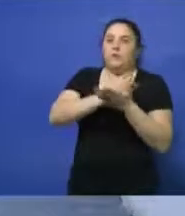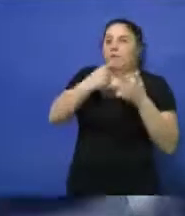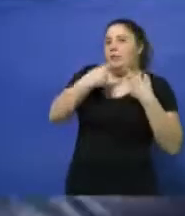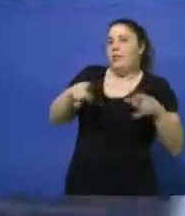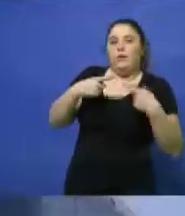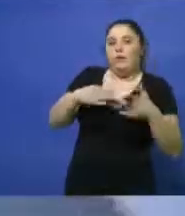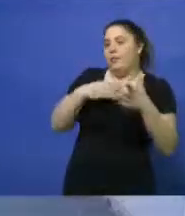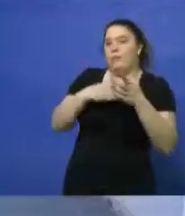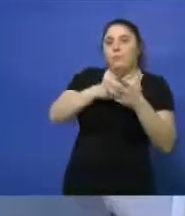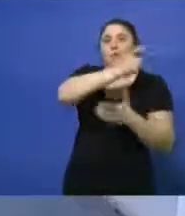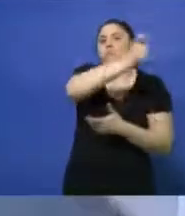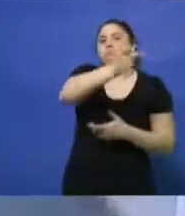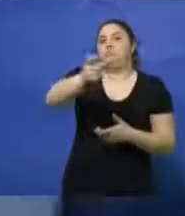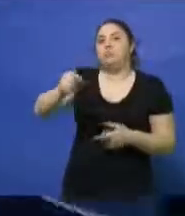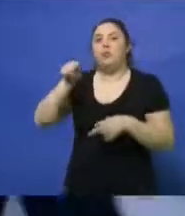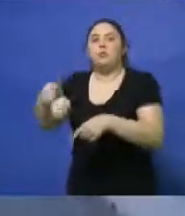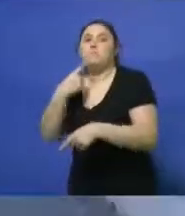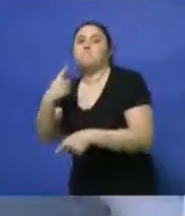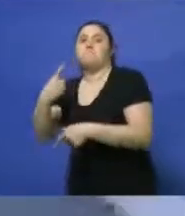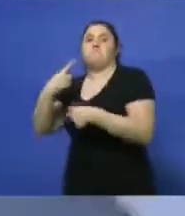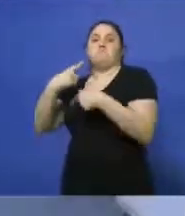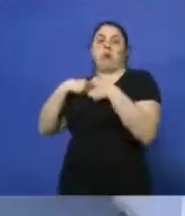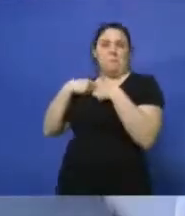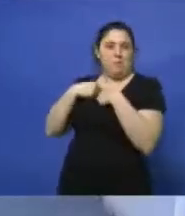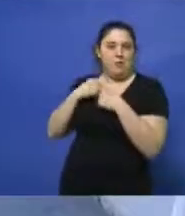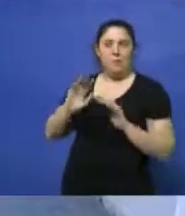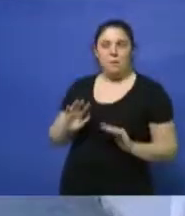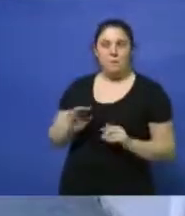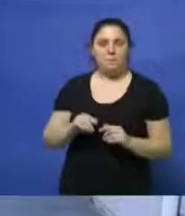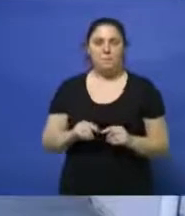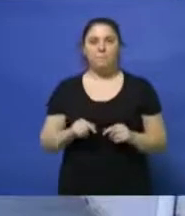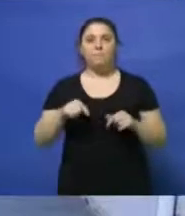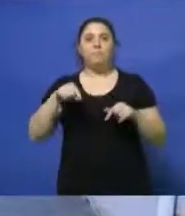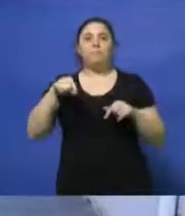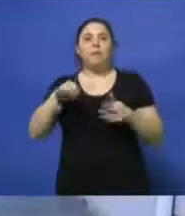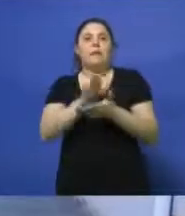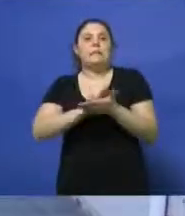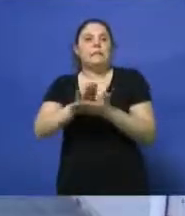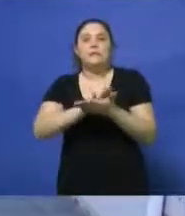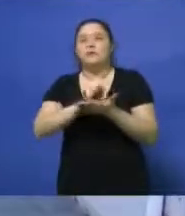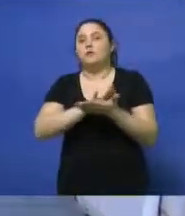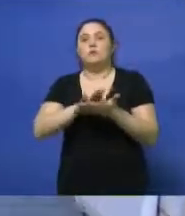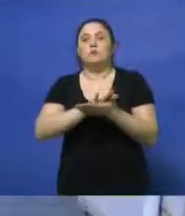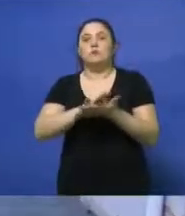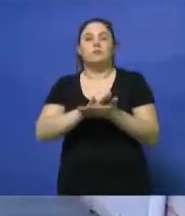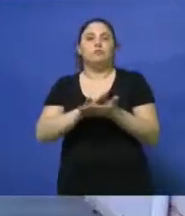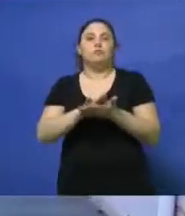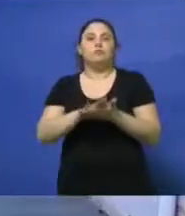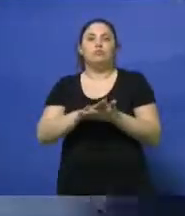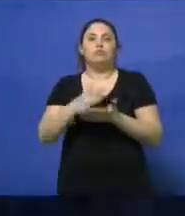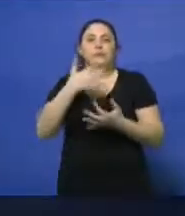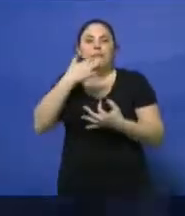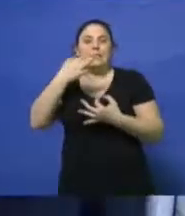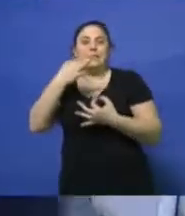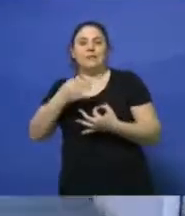persona. Si usted me pregunta personalmente, la situación evidentemente ha